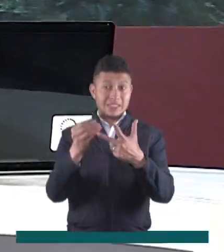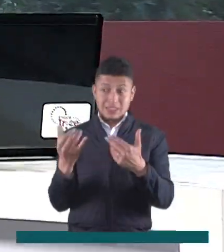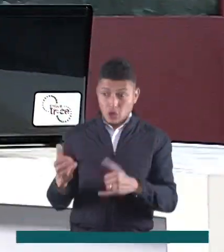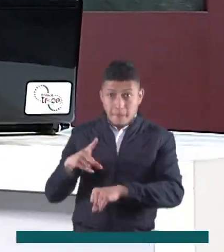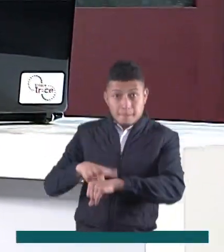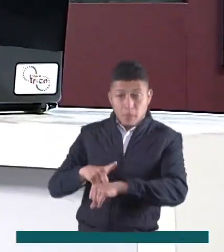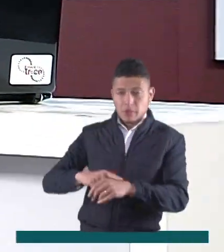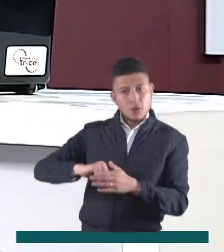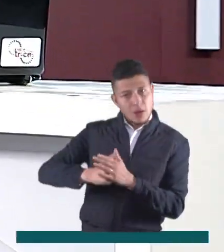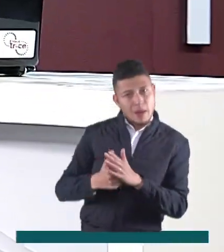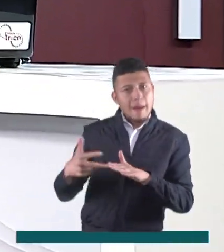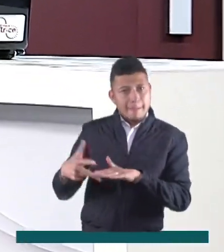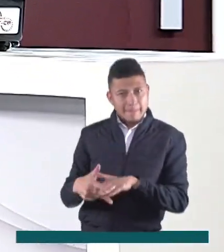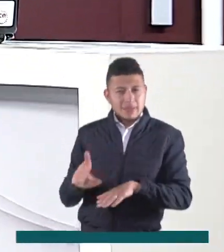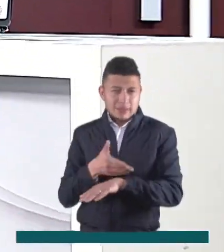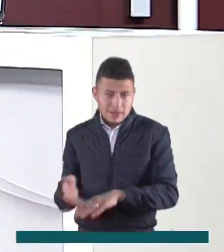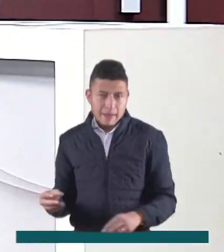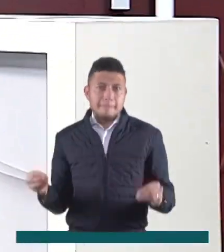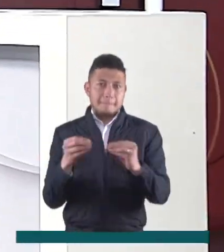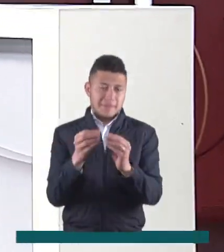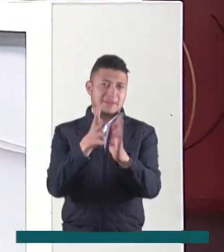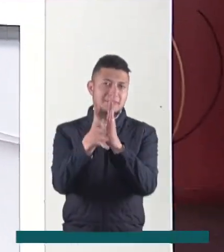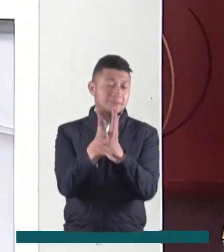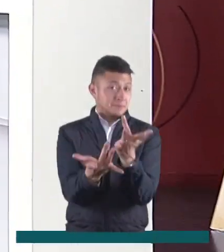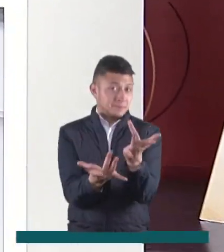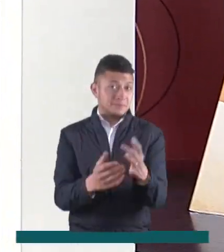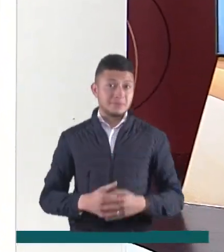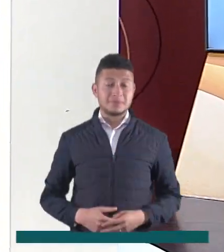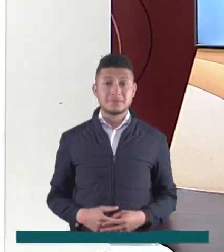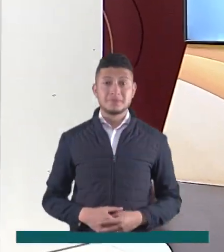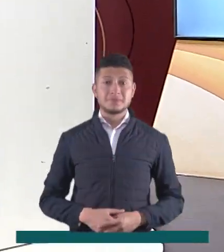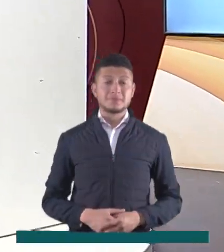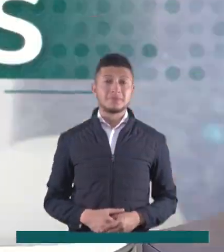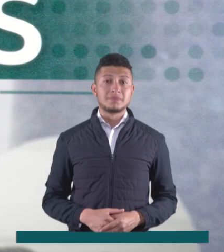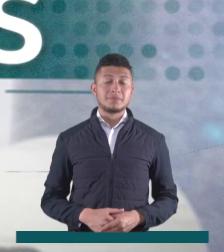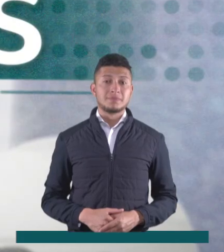Enlace 3 es momento de hacer una nueva pausa pero ya regresamos.